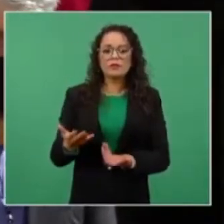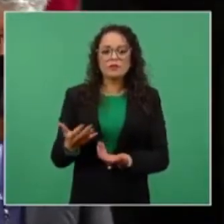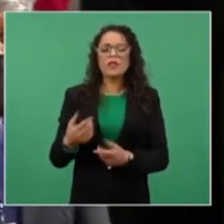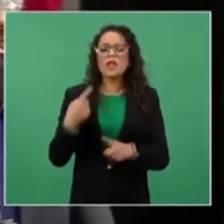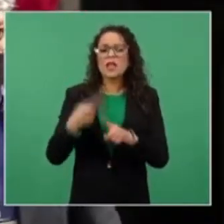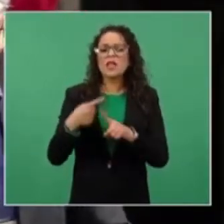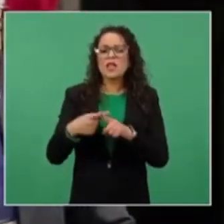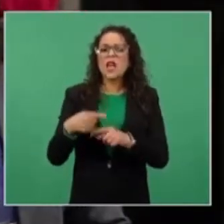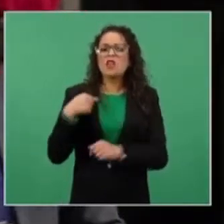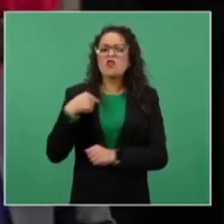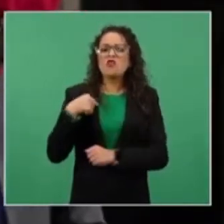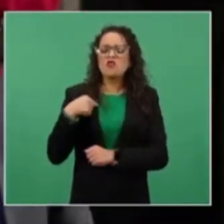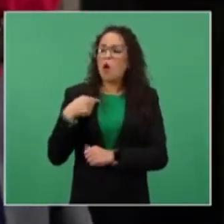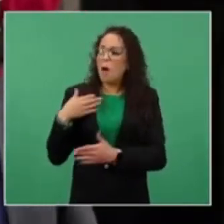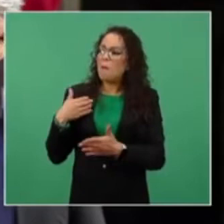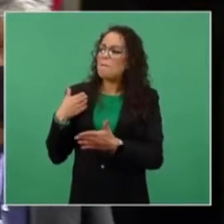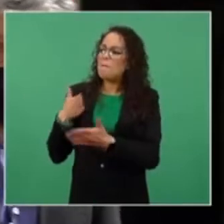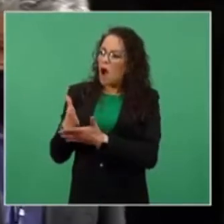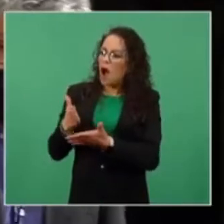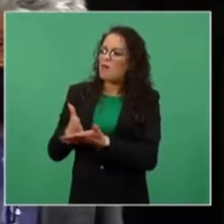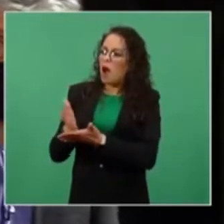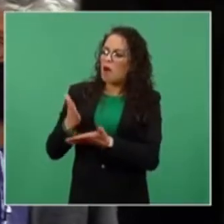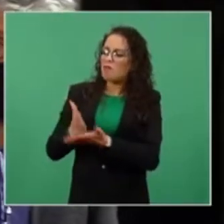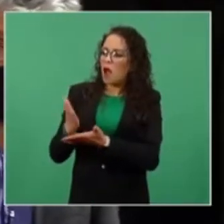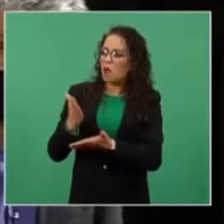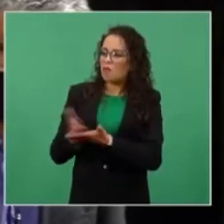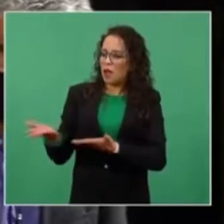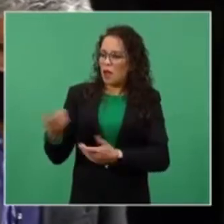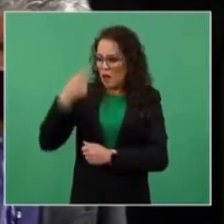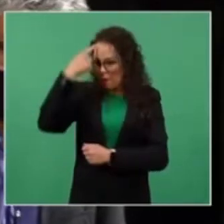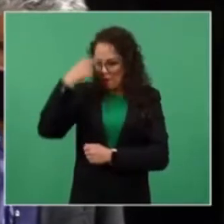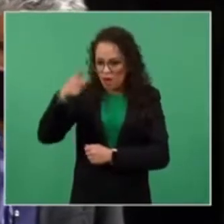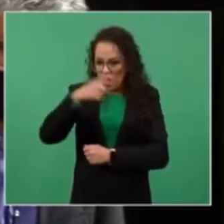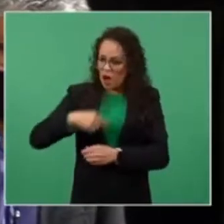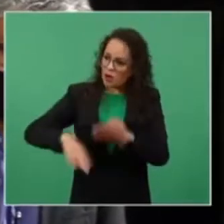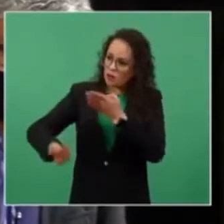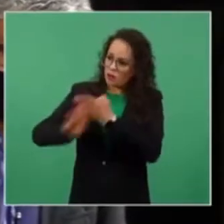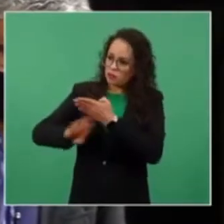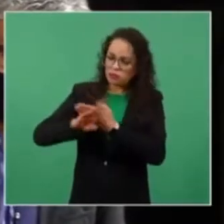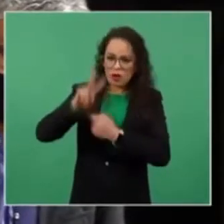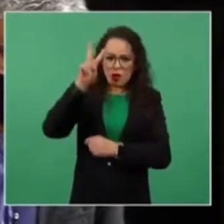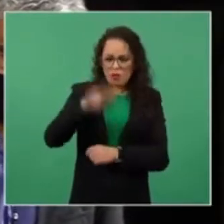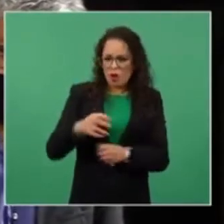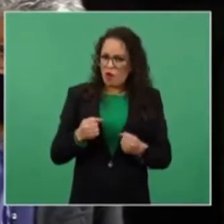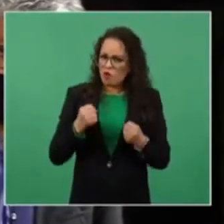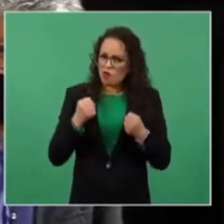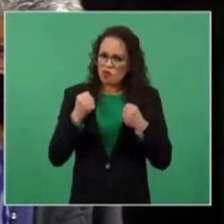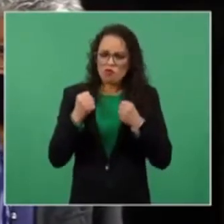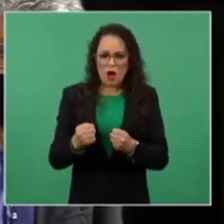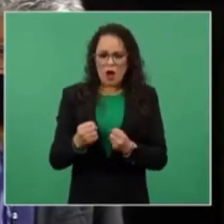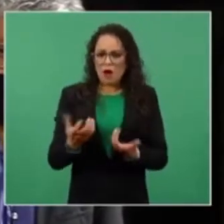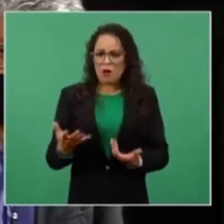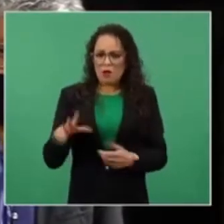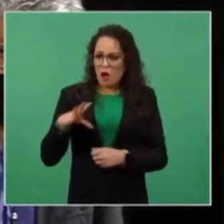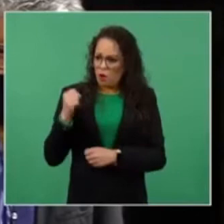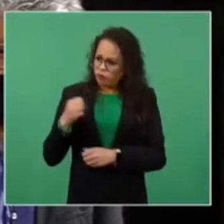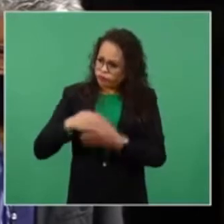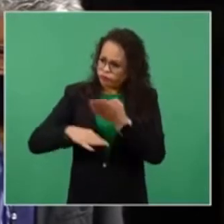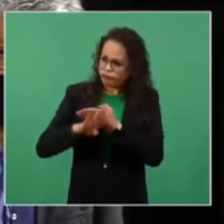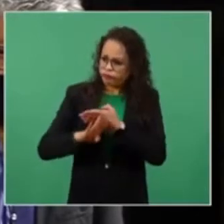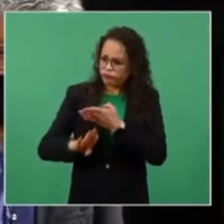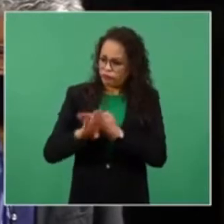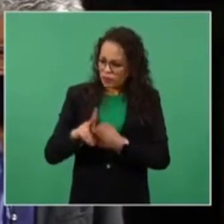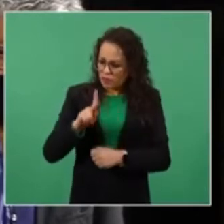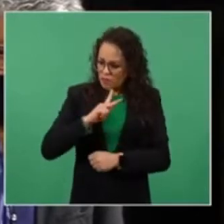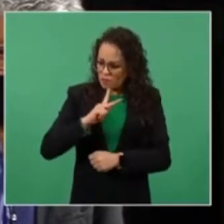para que me hayan iniciado una campaña de desprestigio de esta manera tan brutal? Porque hasta mismos compañeros que gozan del